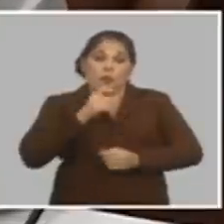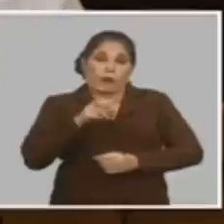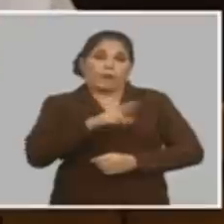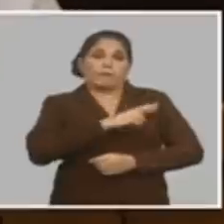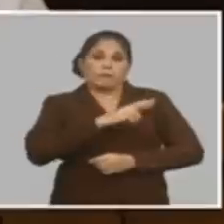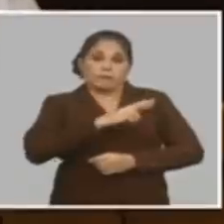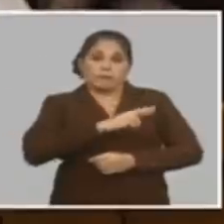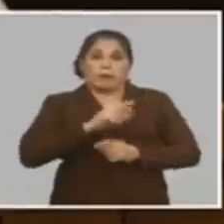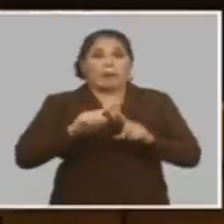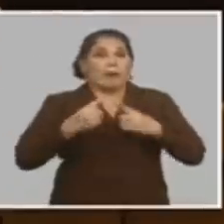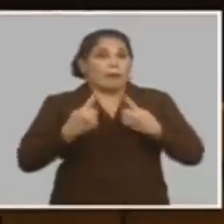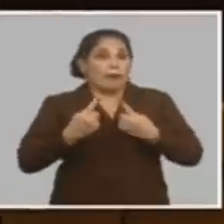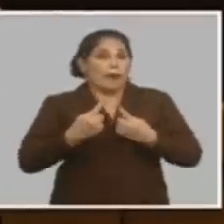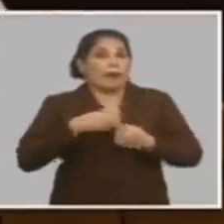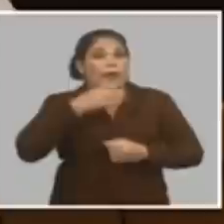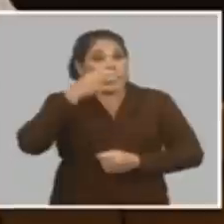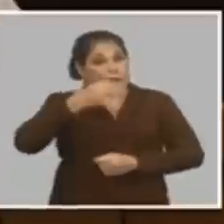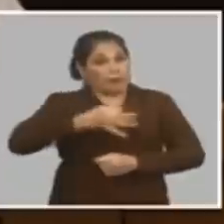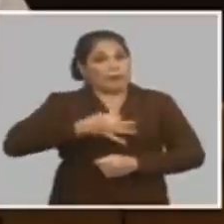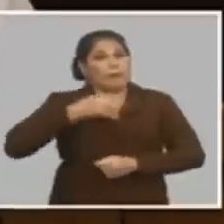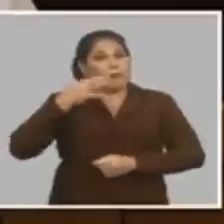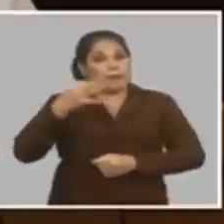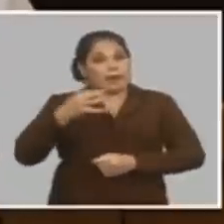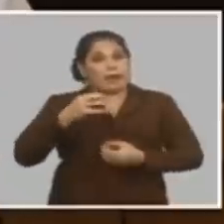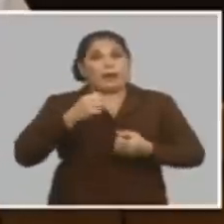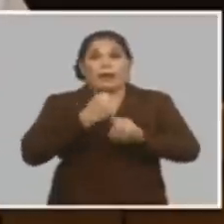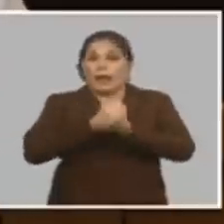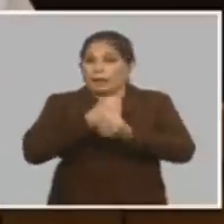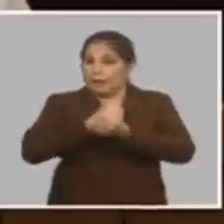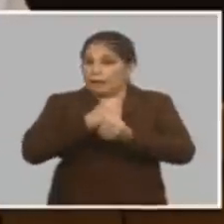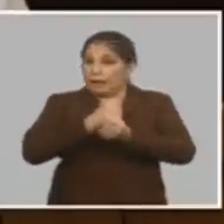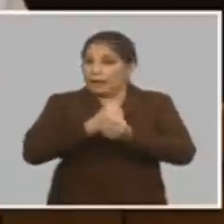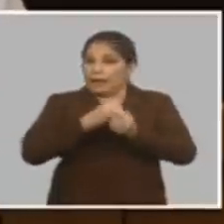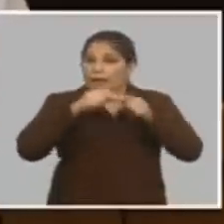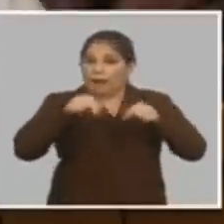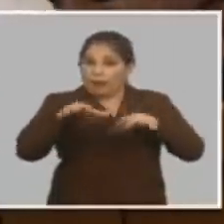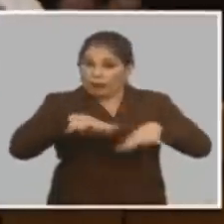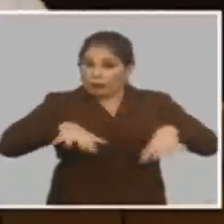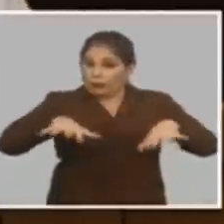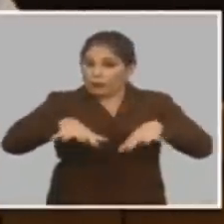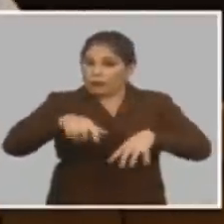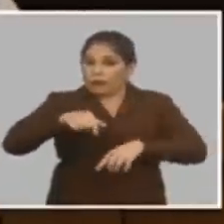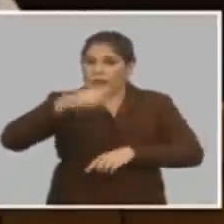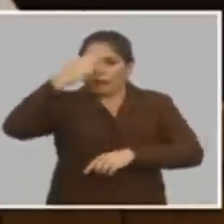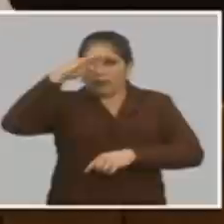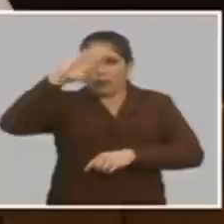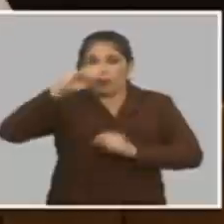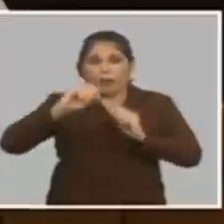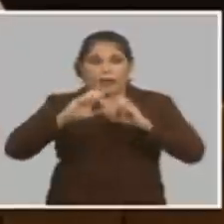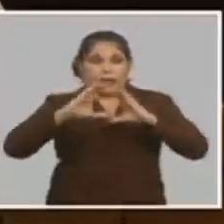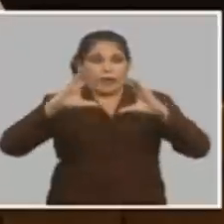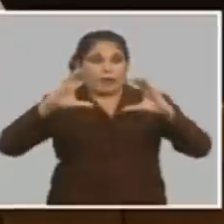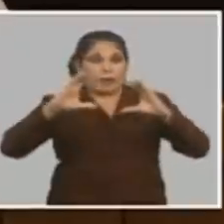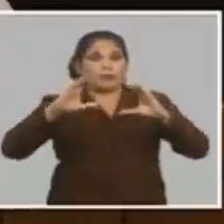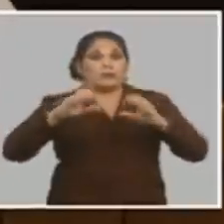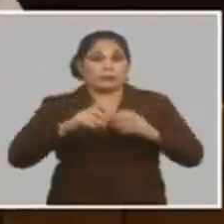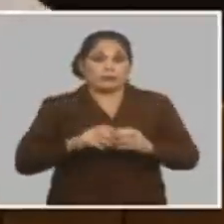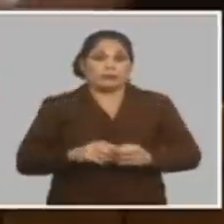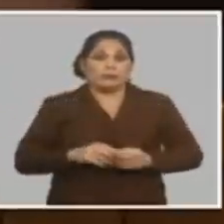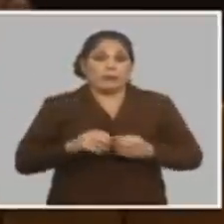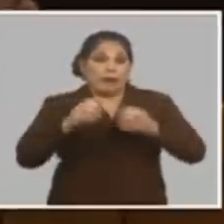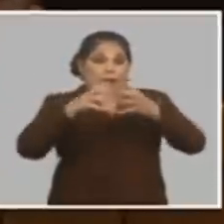pero también hay que decir que el riesgo más grande que tiene esto en las condiciones nuestras es el incremento de la inflación